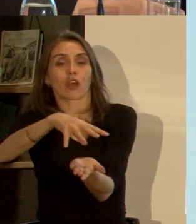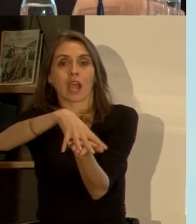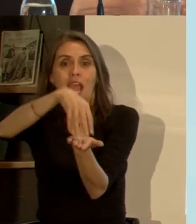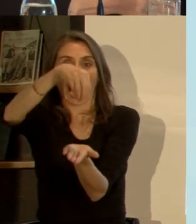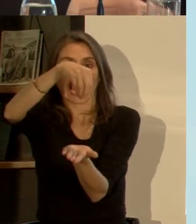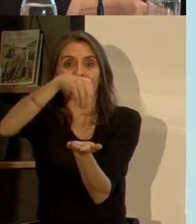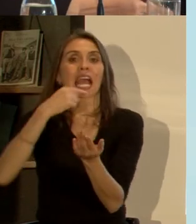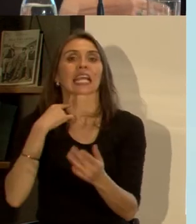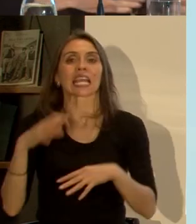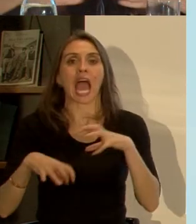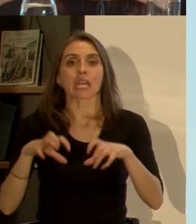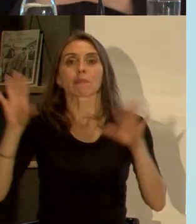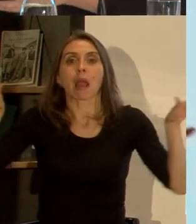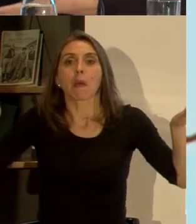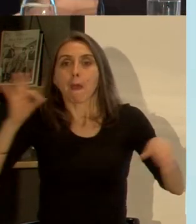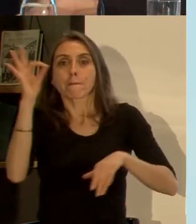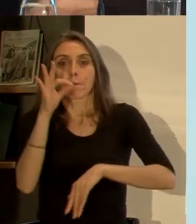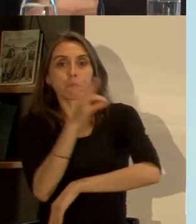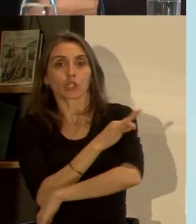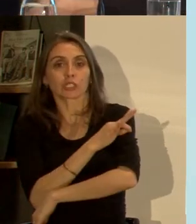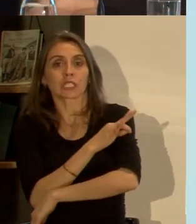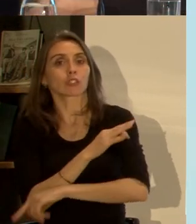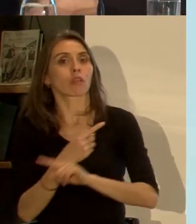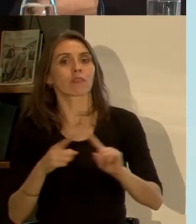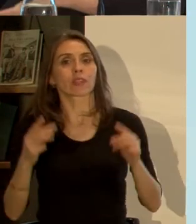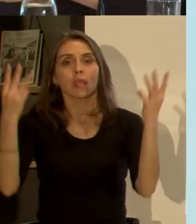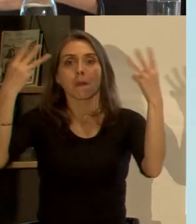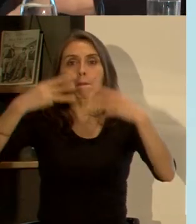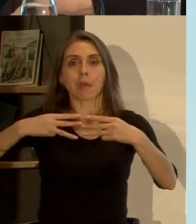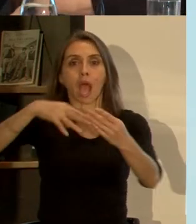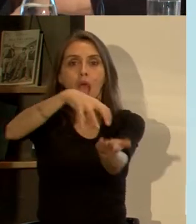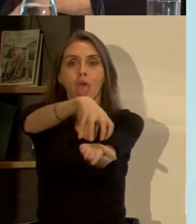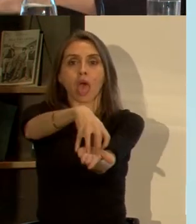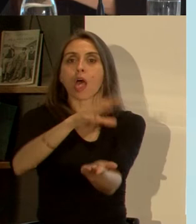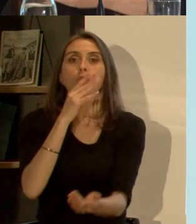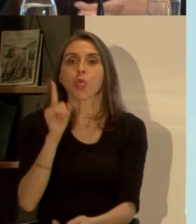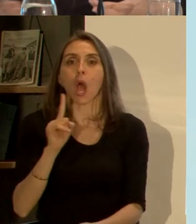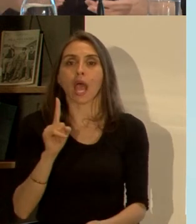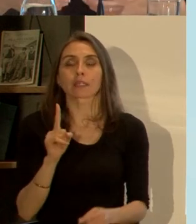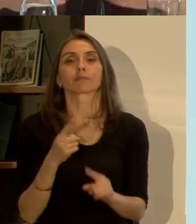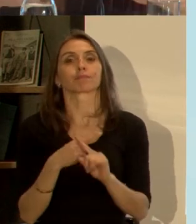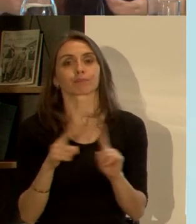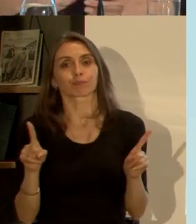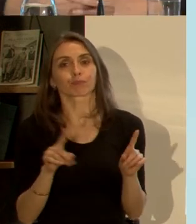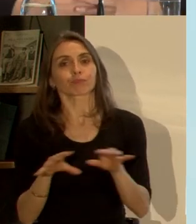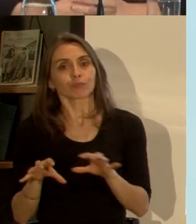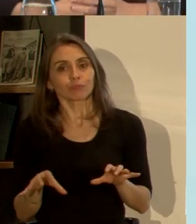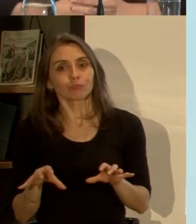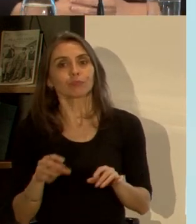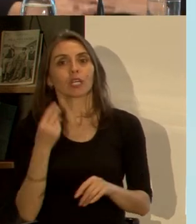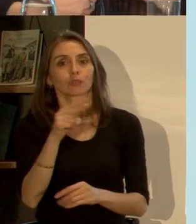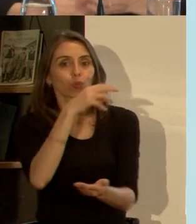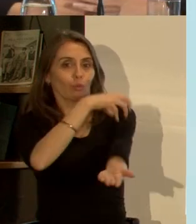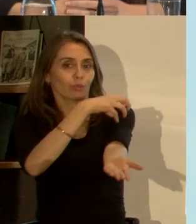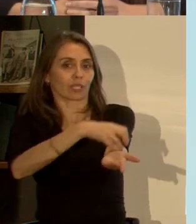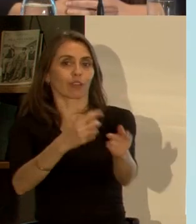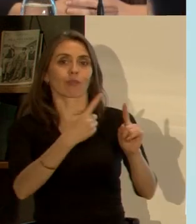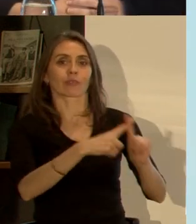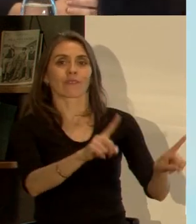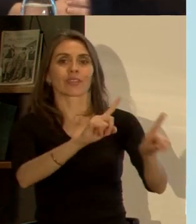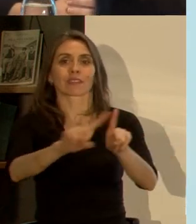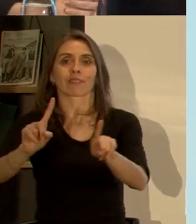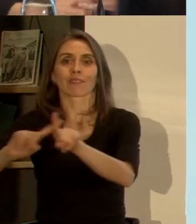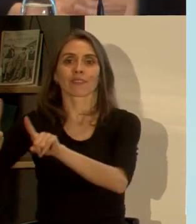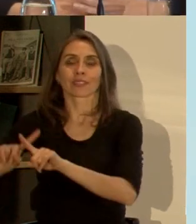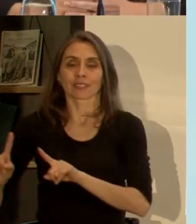como los vectores como el mosquito no los tiene Magallanes verdad y en Magallanes quizás son otras las cosas y otros los riesgos que deberíamos